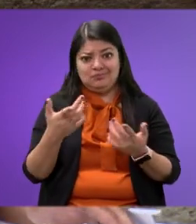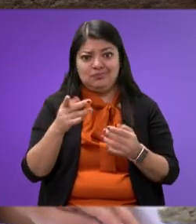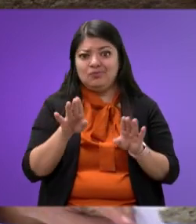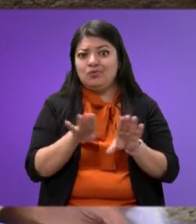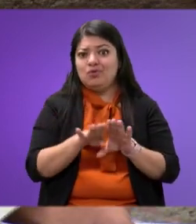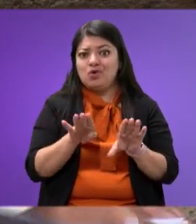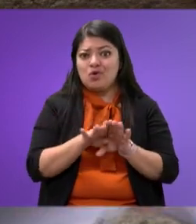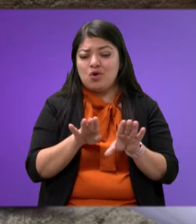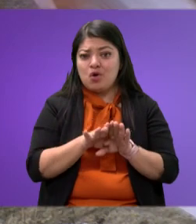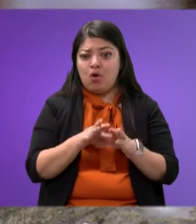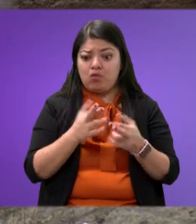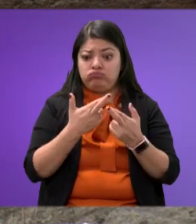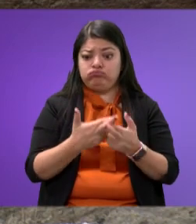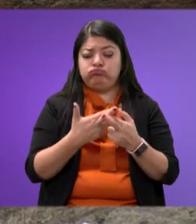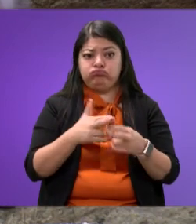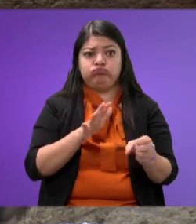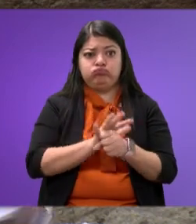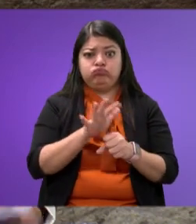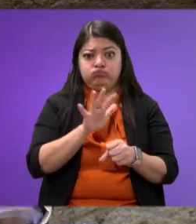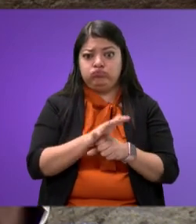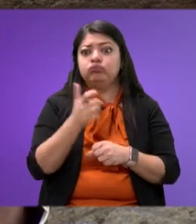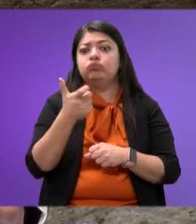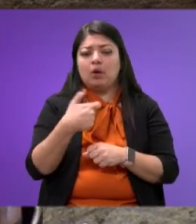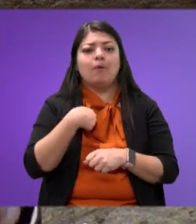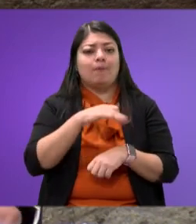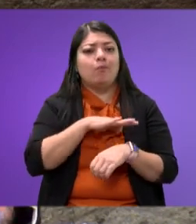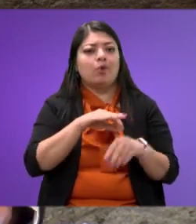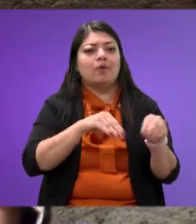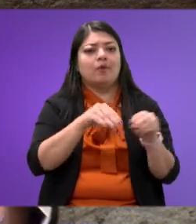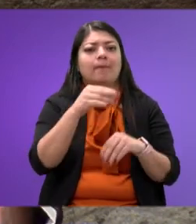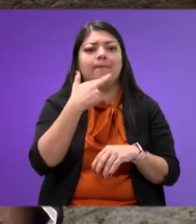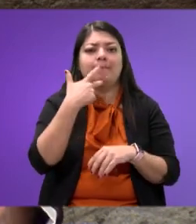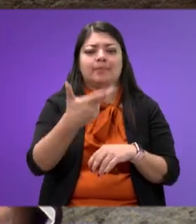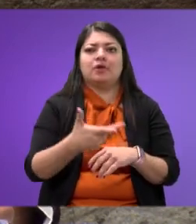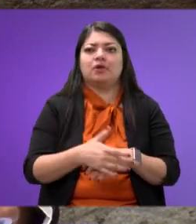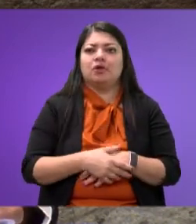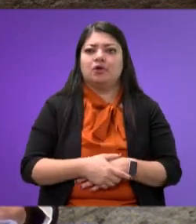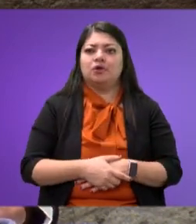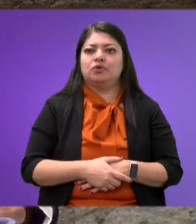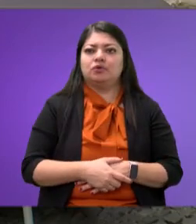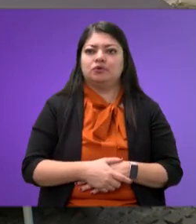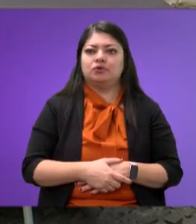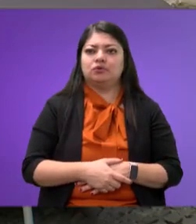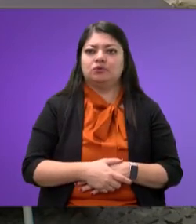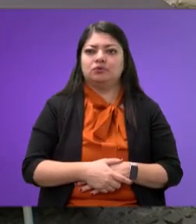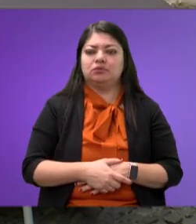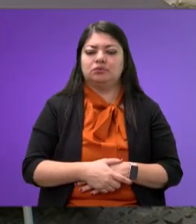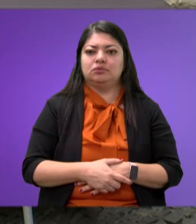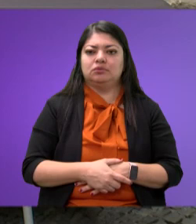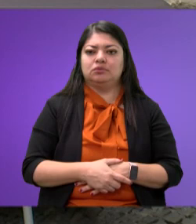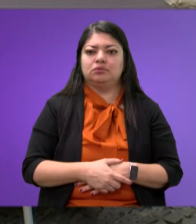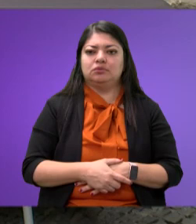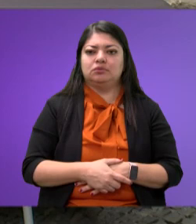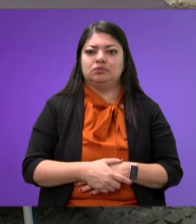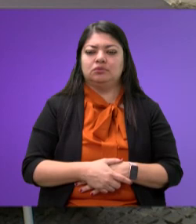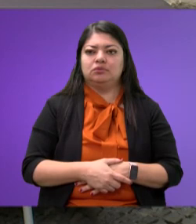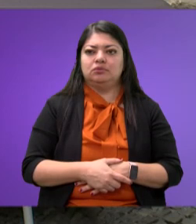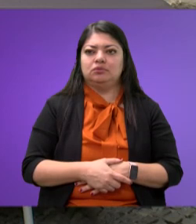mejor cuando tienen mayor presupuesto. ¿Cuál es la de la creación de la fiscalía que da por la resolución de la reforma?